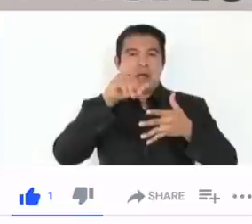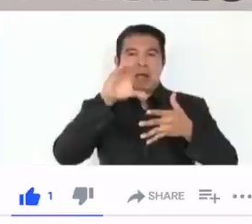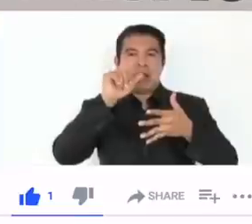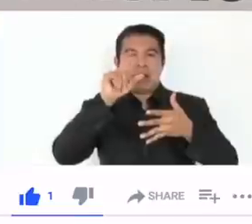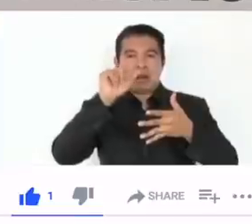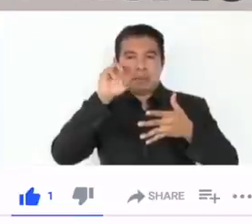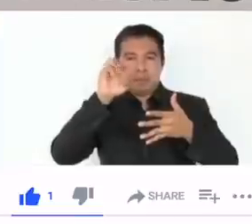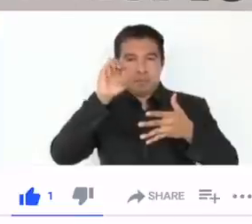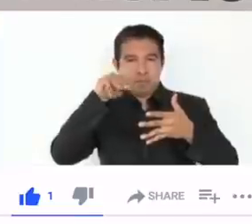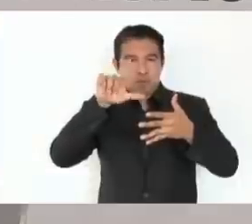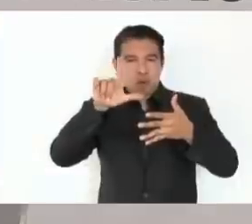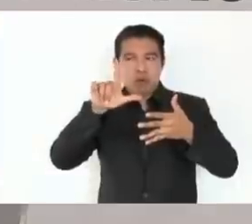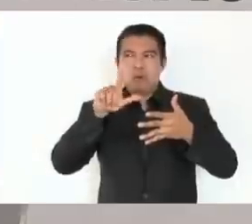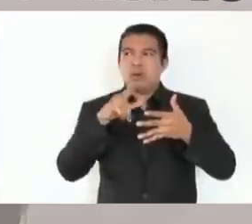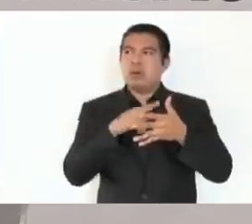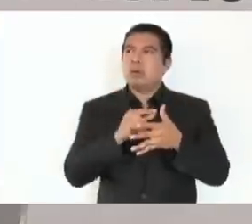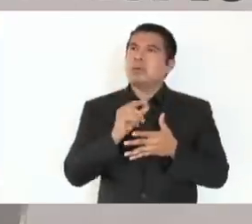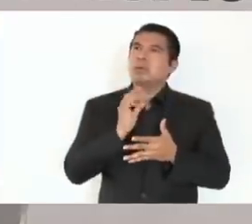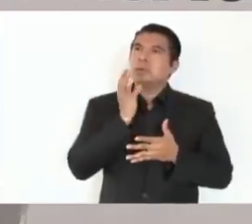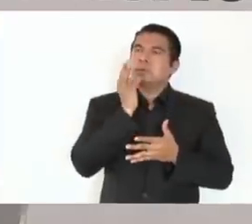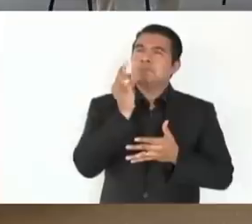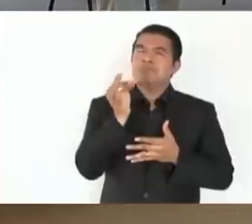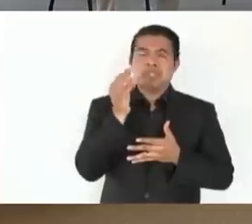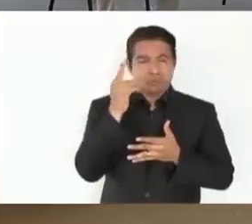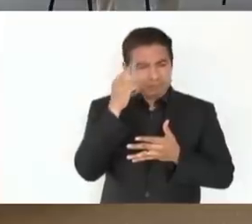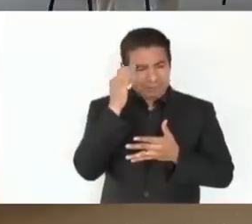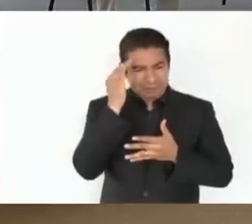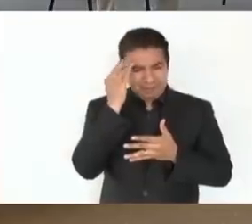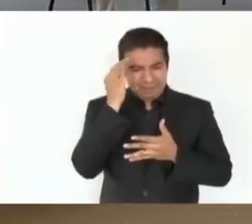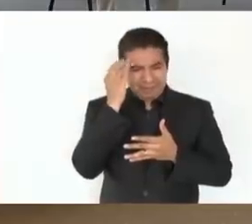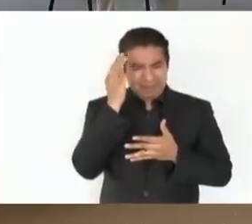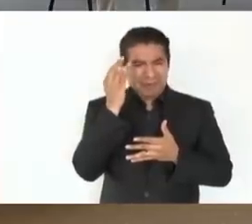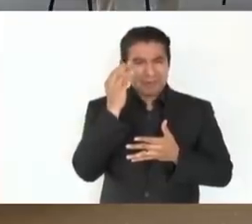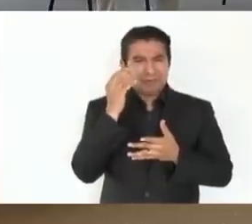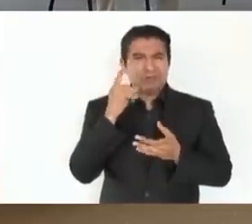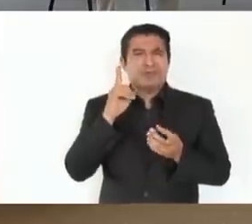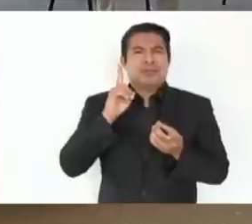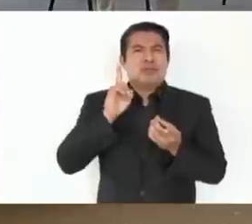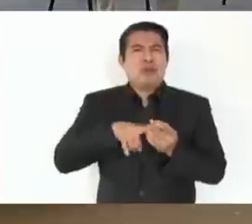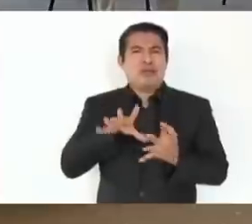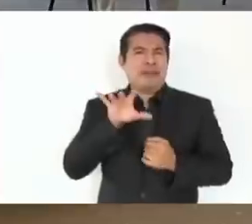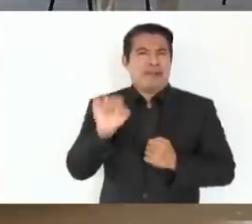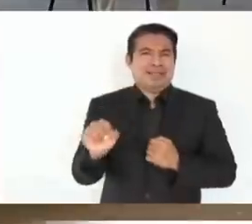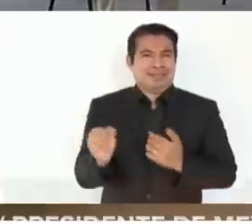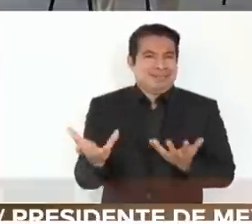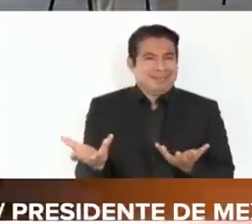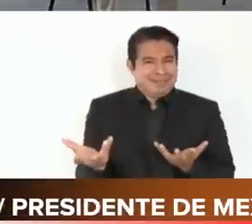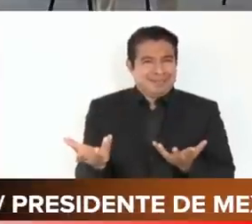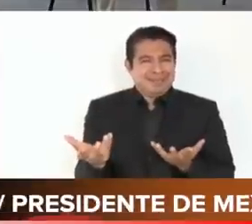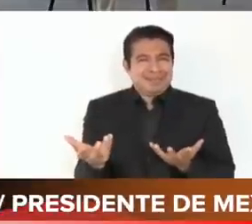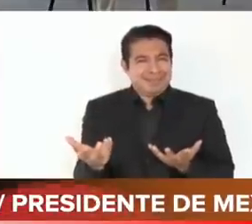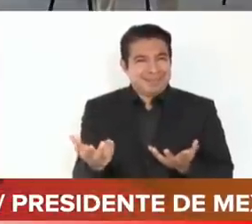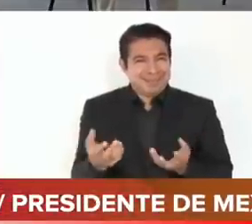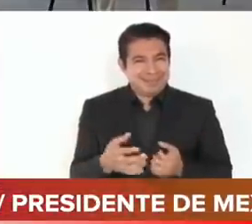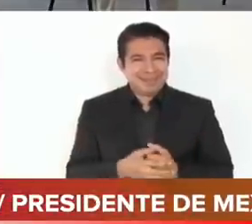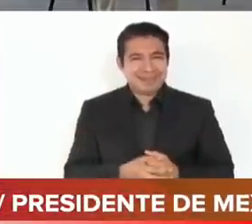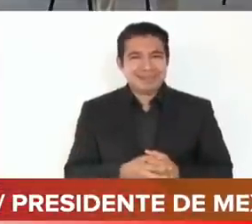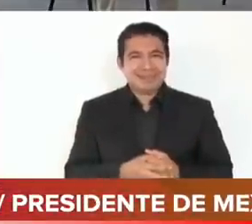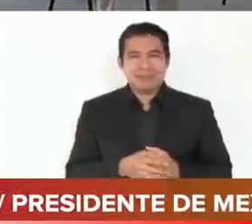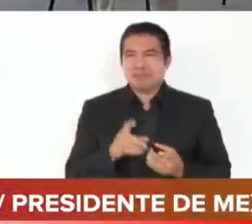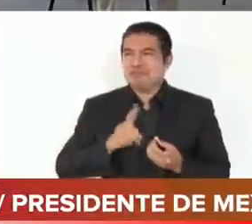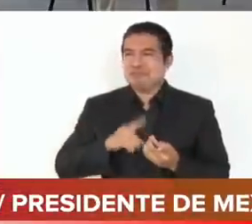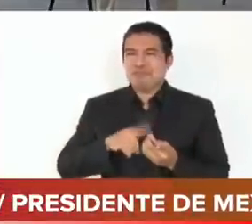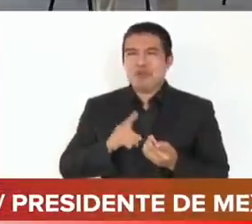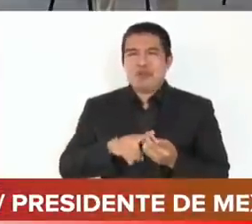Como se dice coloquialmente, ¿en dónde lo vas a agarrar?, ¿en